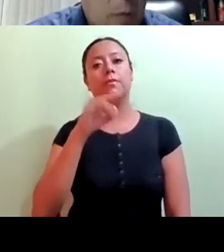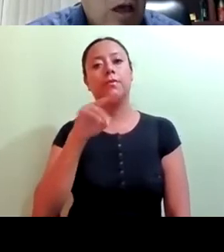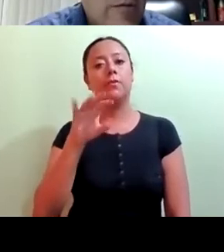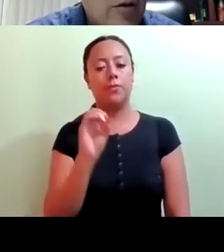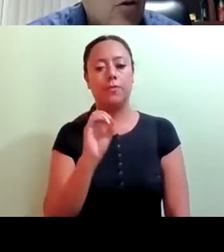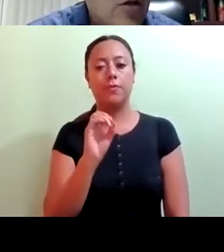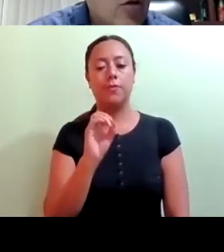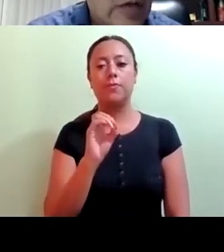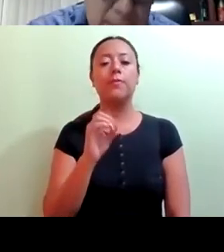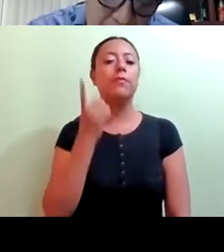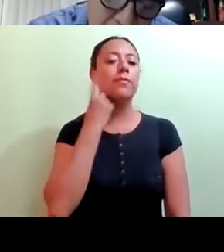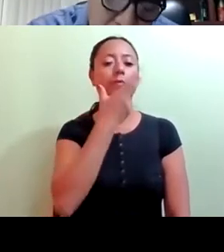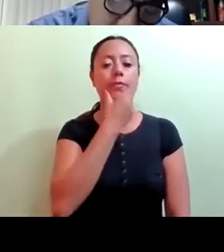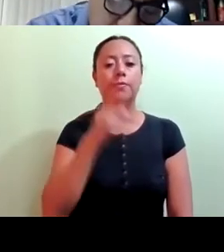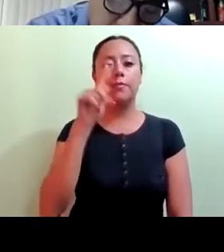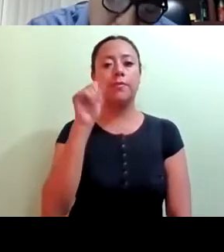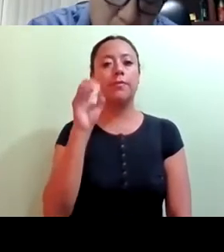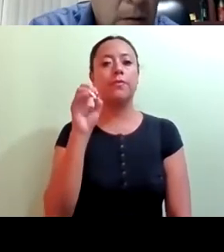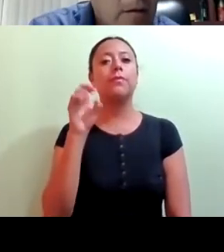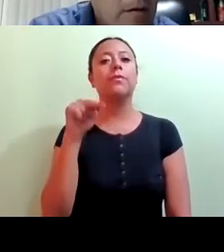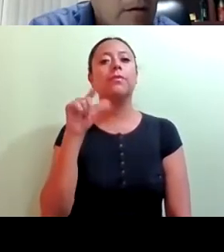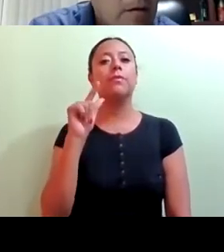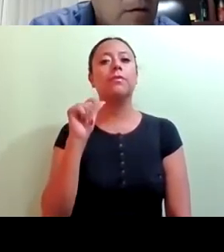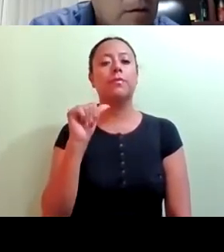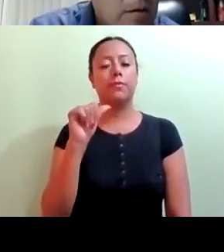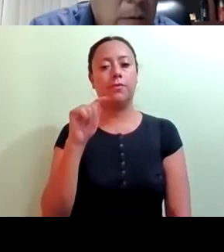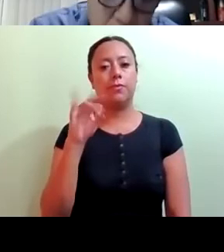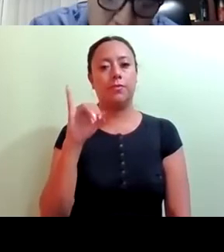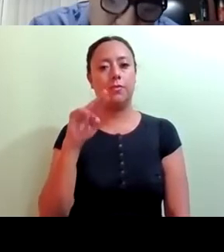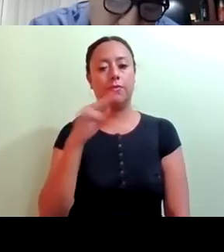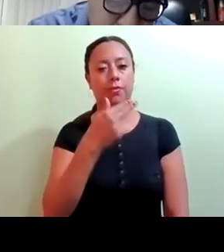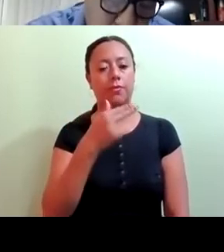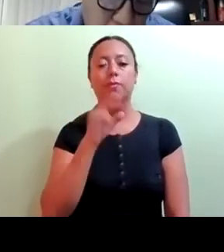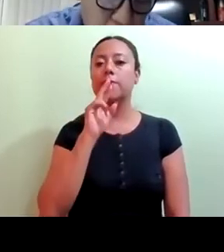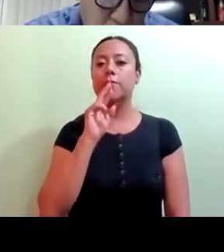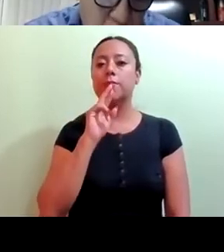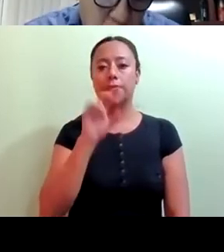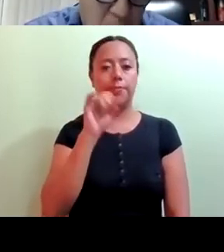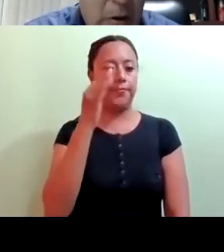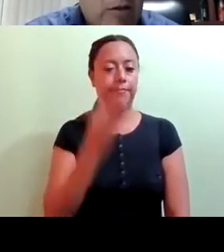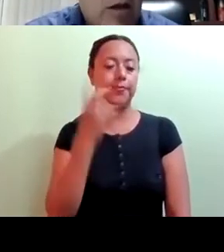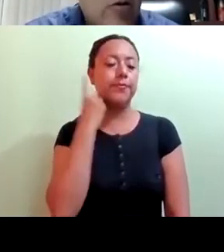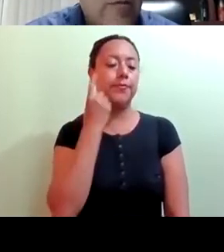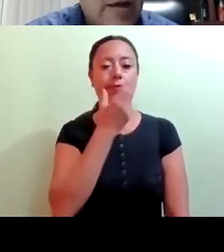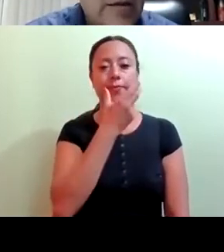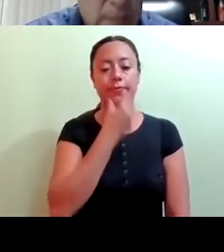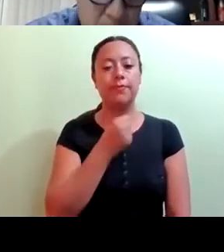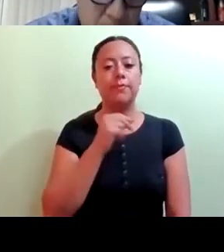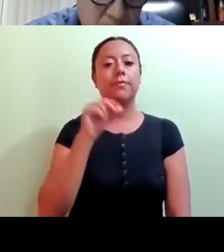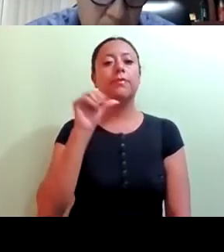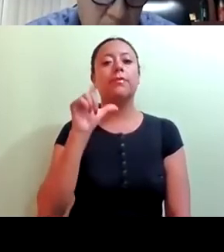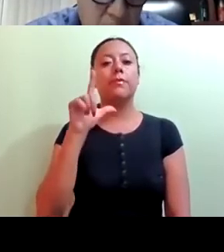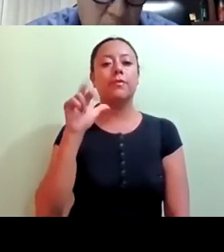Diputado Armando Tonatiuh González Cáceres. Tonatiuh González, a favor. Gracias. Diputado Ernesto Alarcón Jiménez.